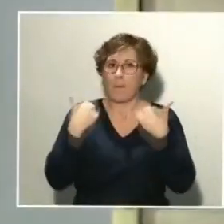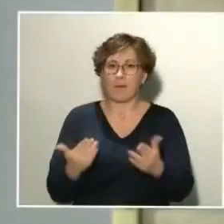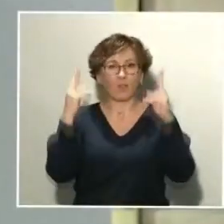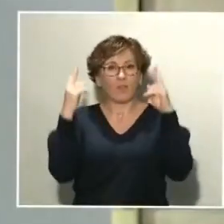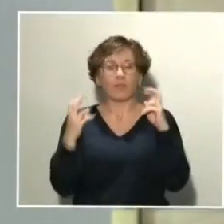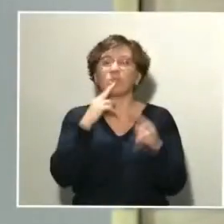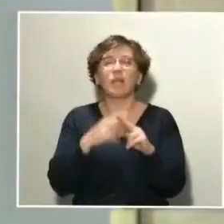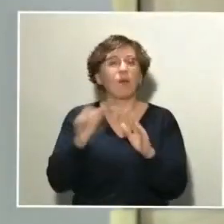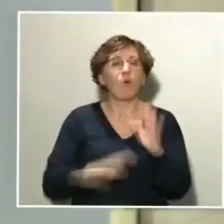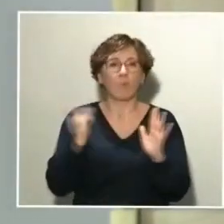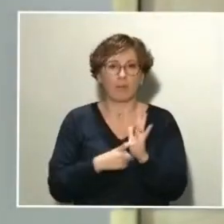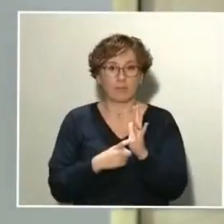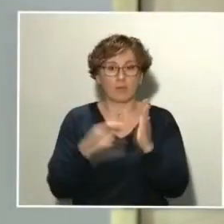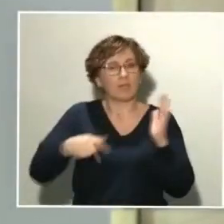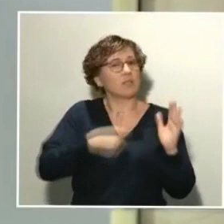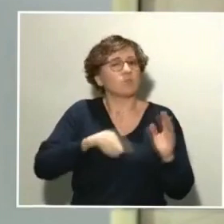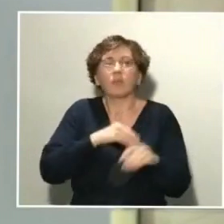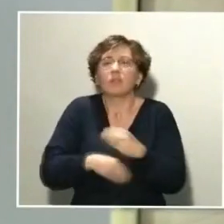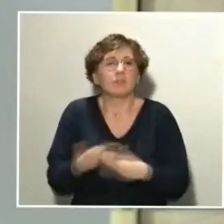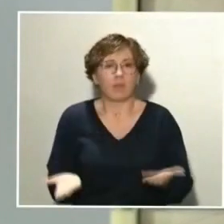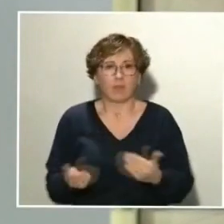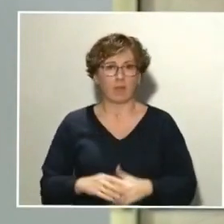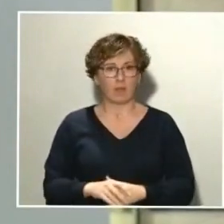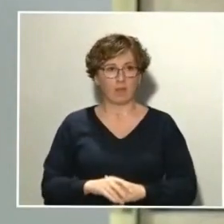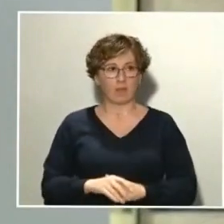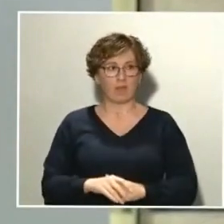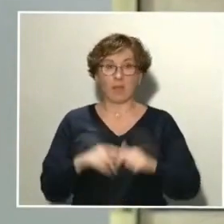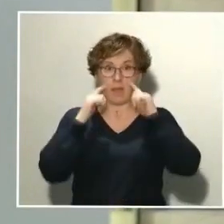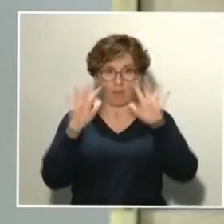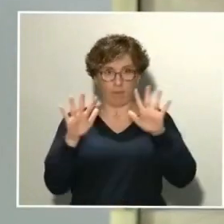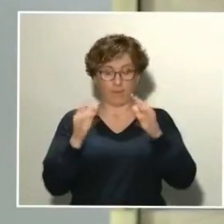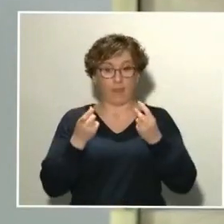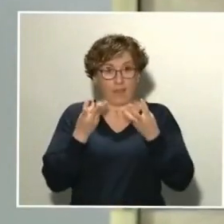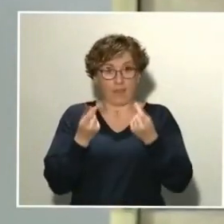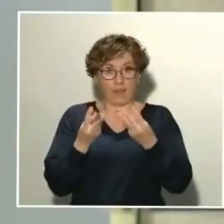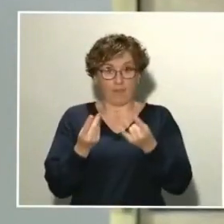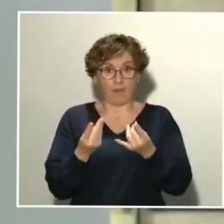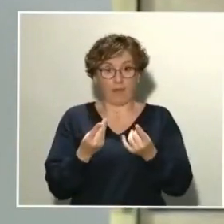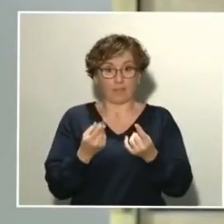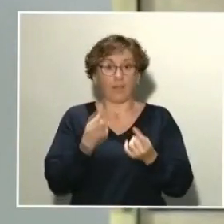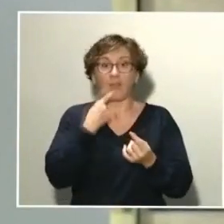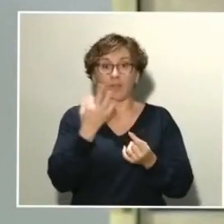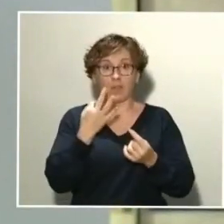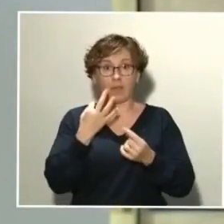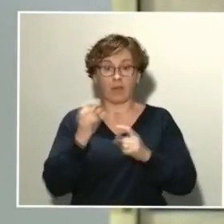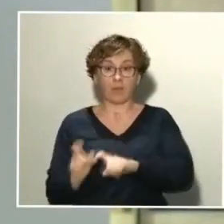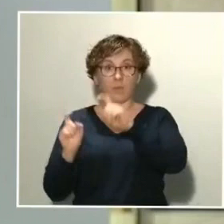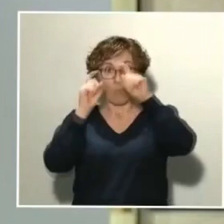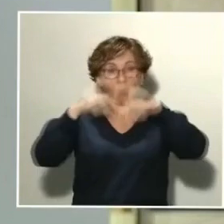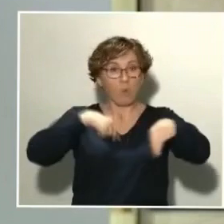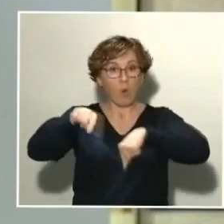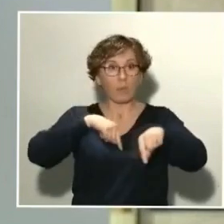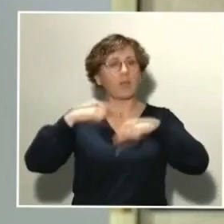¿Qué se va a hacer en España? Bueno, nuestras cifras desde luego lo que arrojan es que la movilidad se está reduciendo de manera